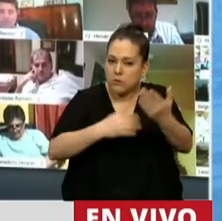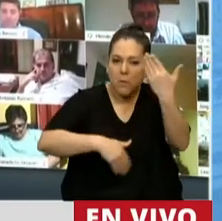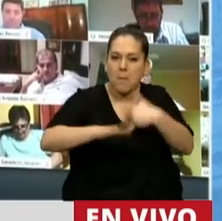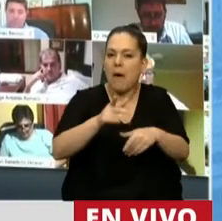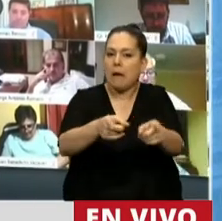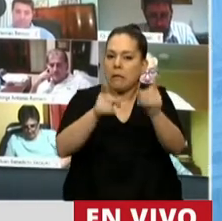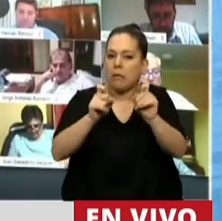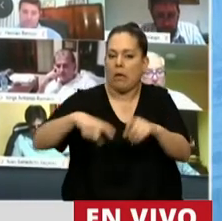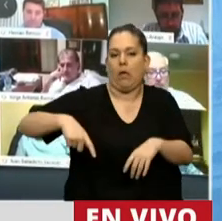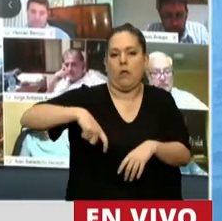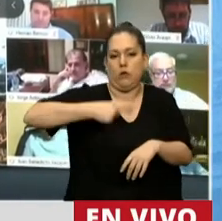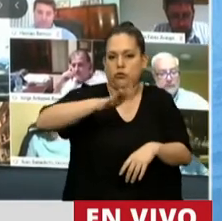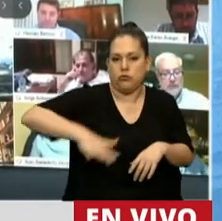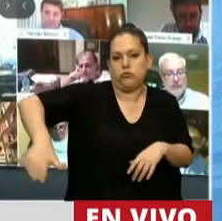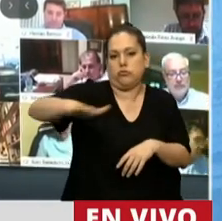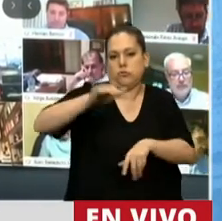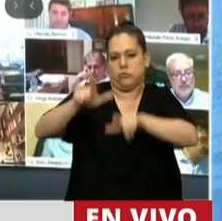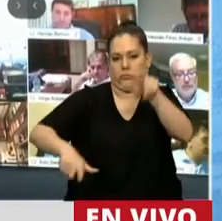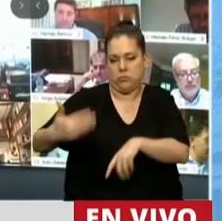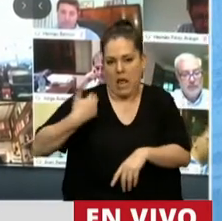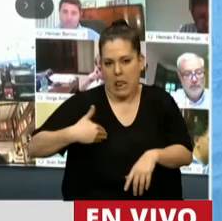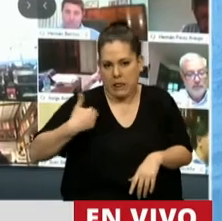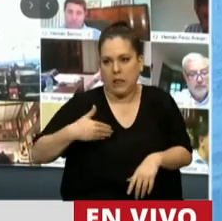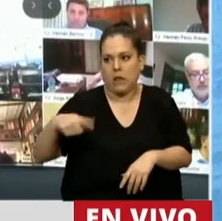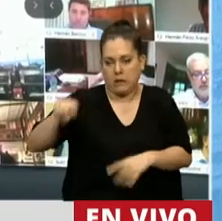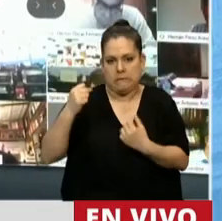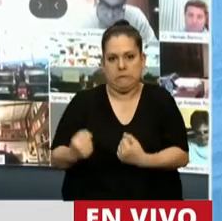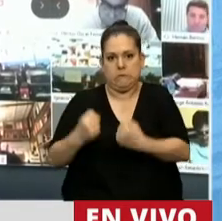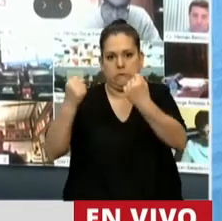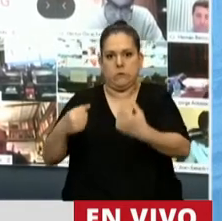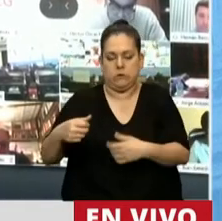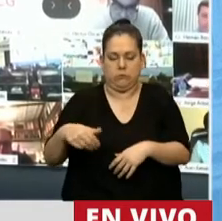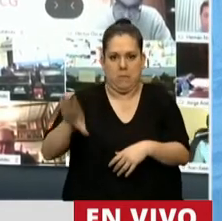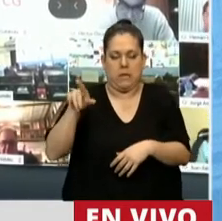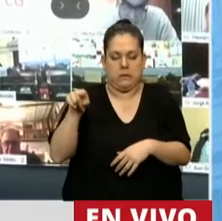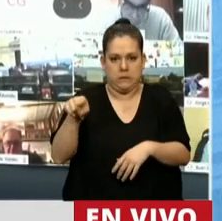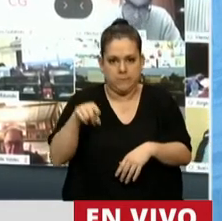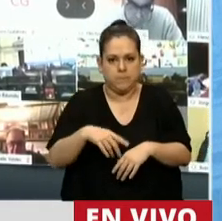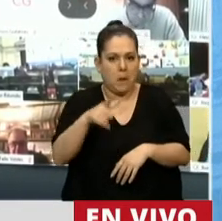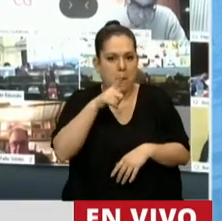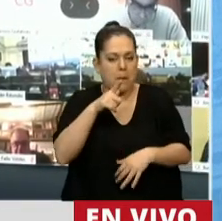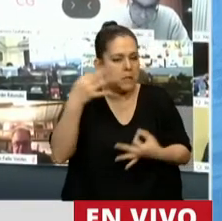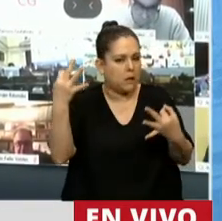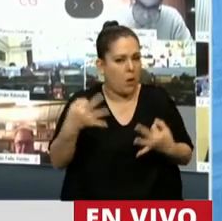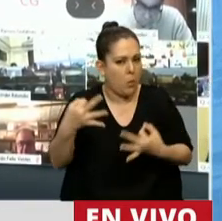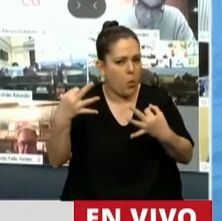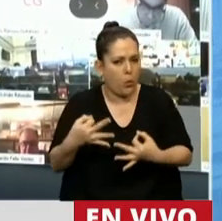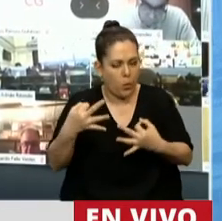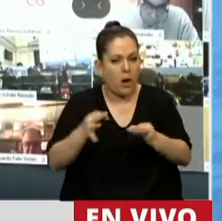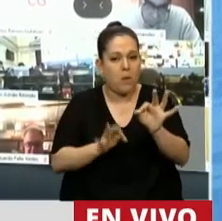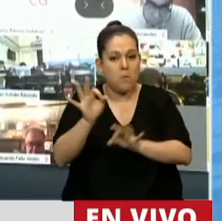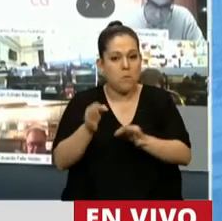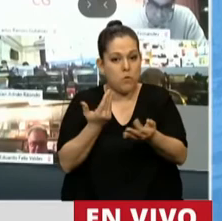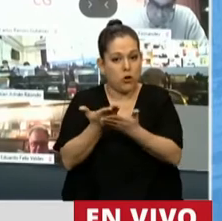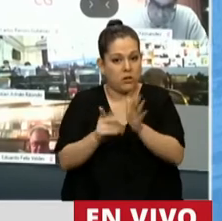el conjunto del pueblo argentino. Nos parece bien que avancemos en este proyecto de